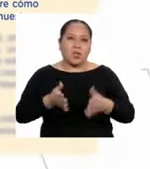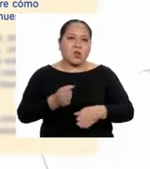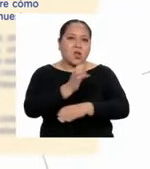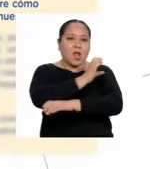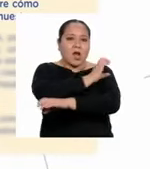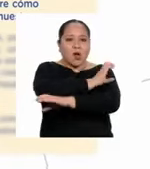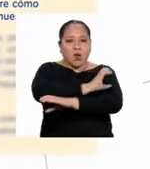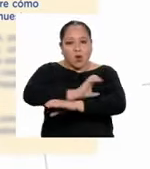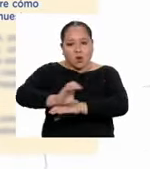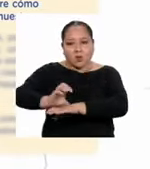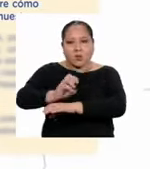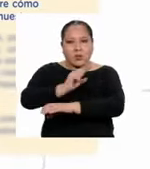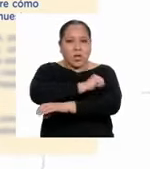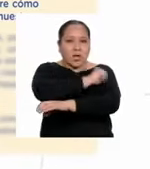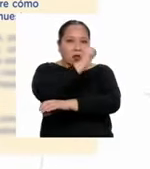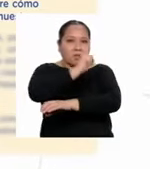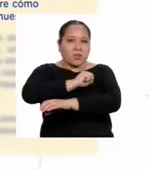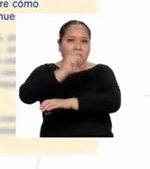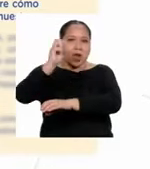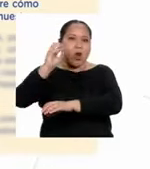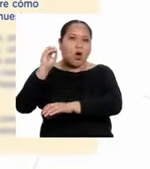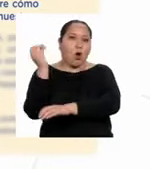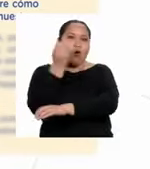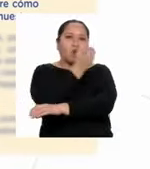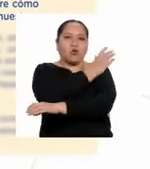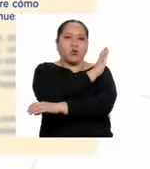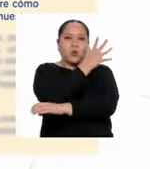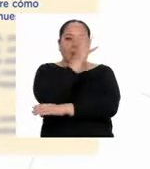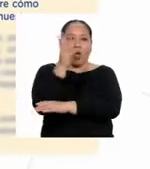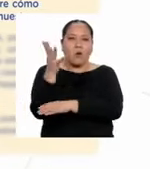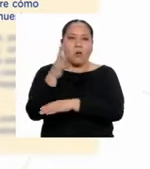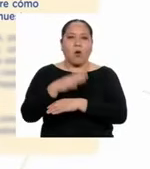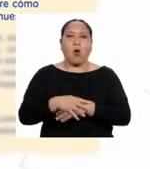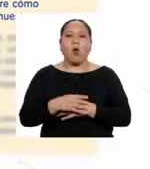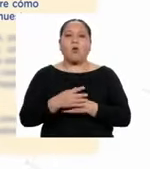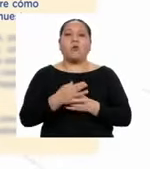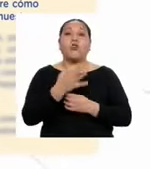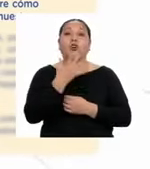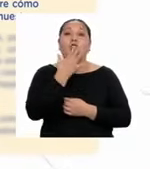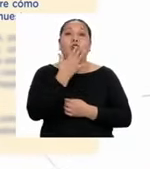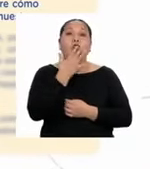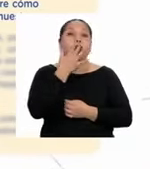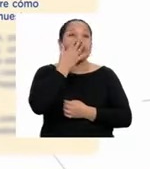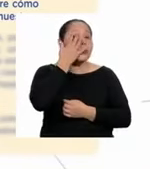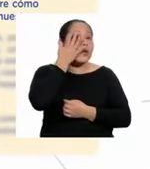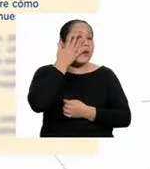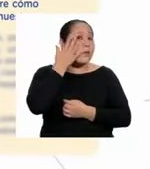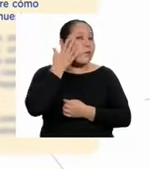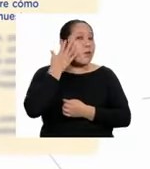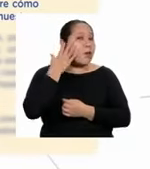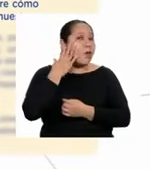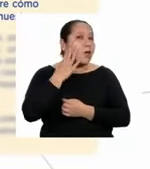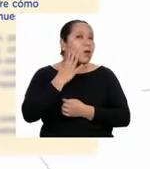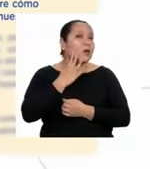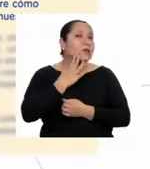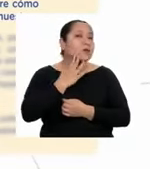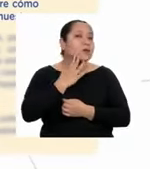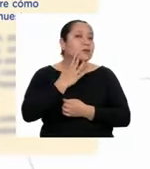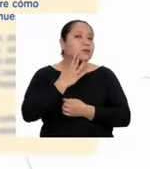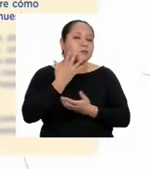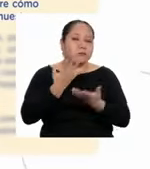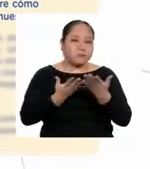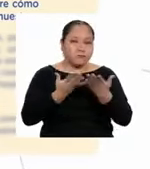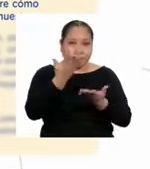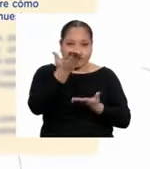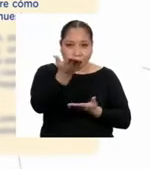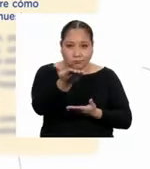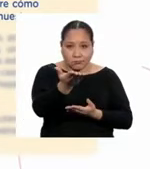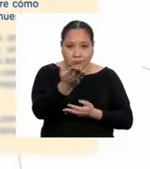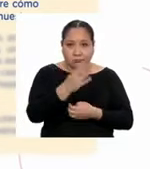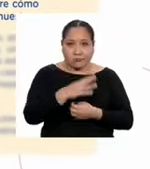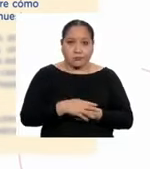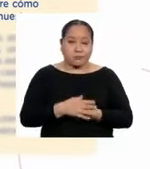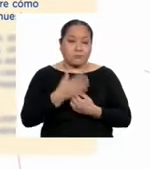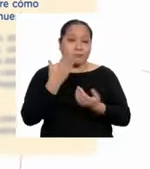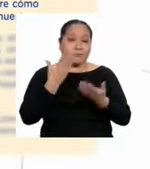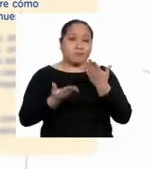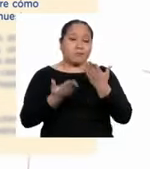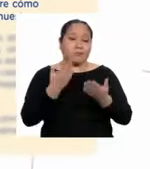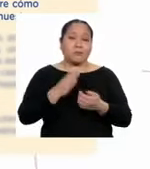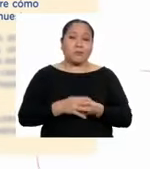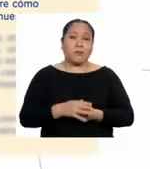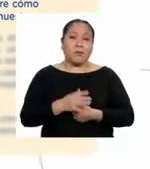sierra o selva, o también por su color de piel. quizás sea tu caso. Posiblemente